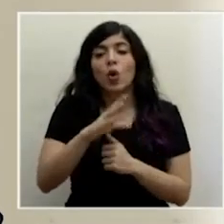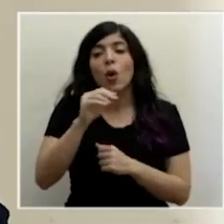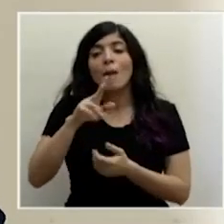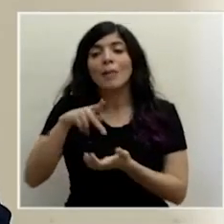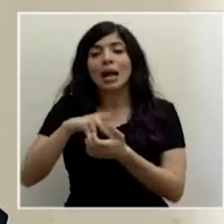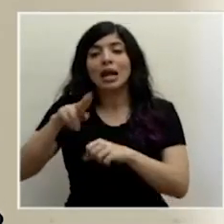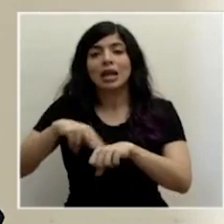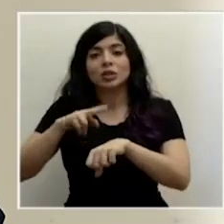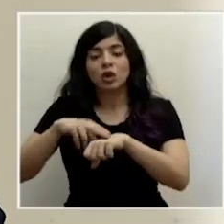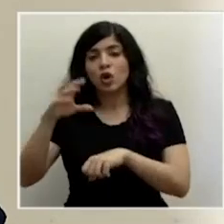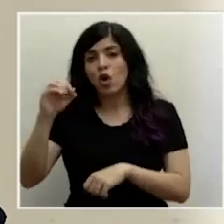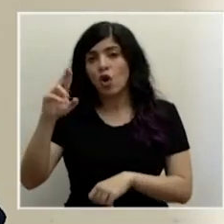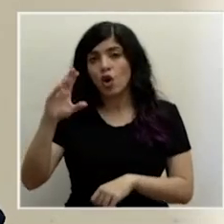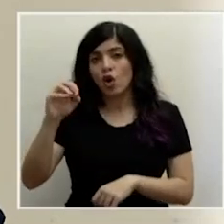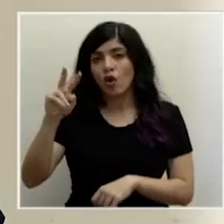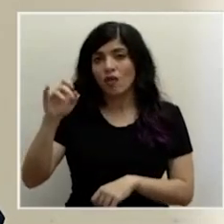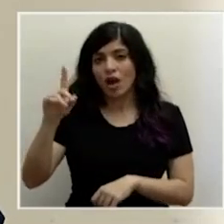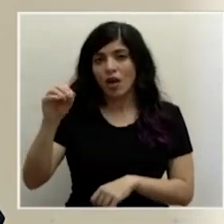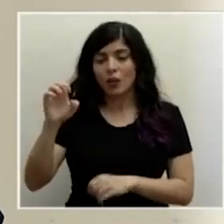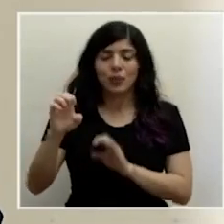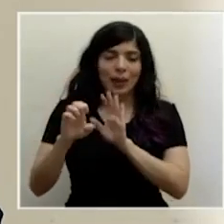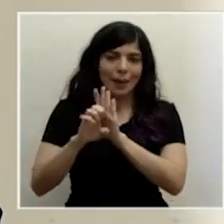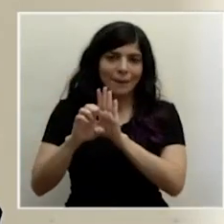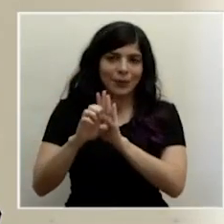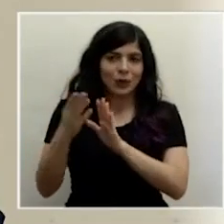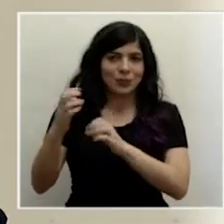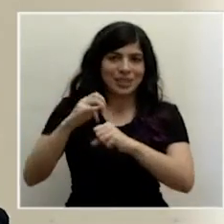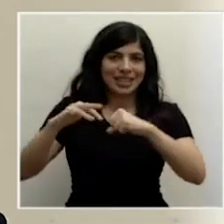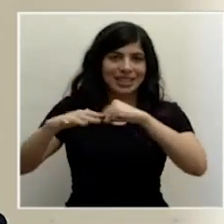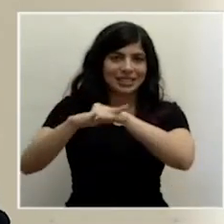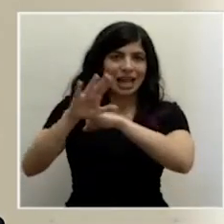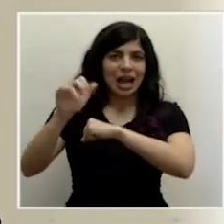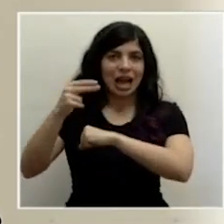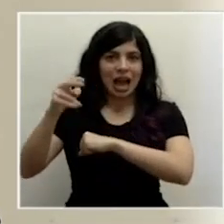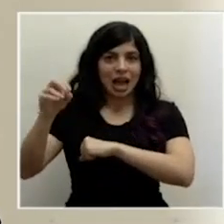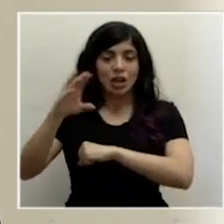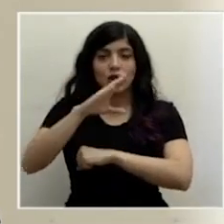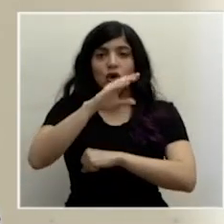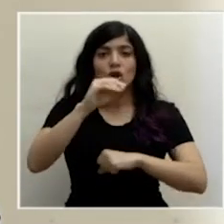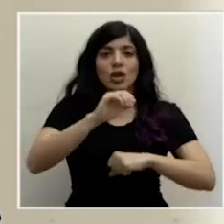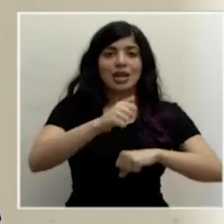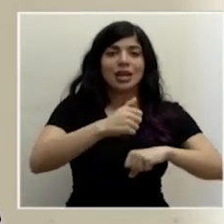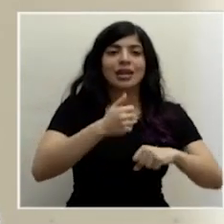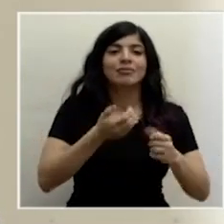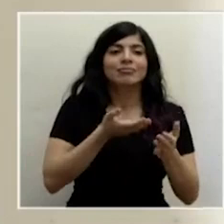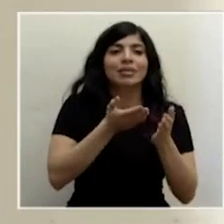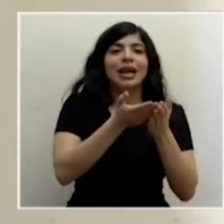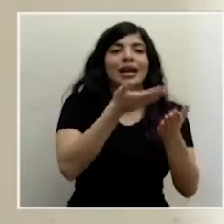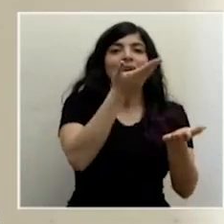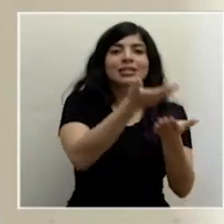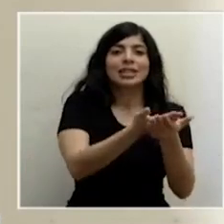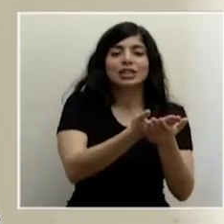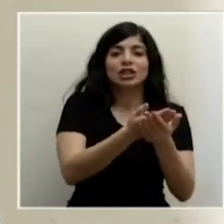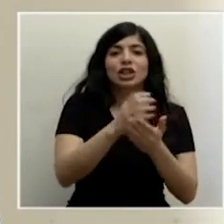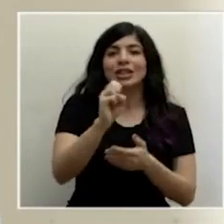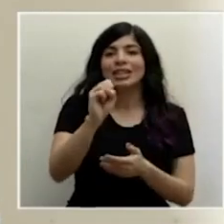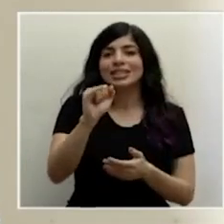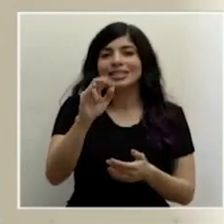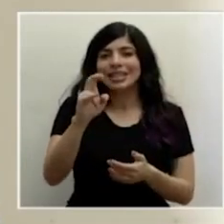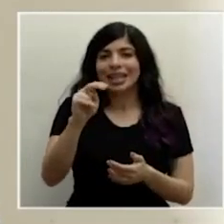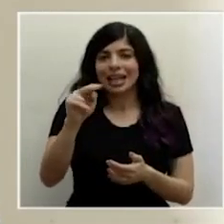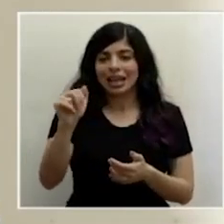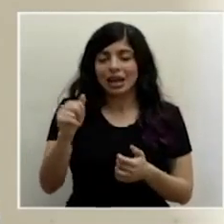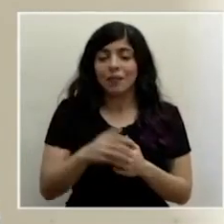Corcoao, como es el caso de la Isla del Caño y la Estación de Sirena, o sectores de